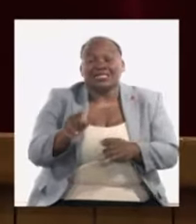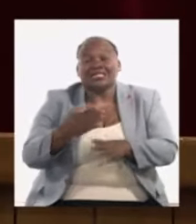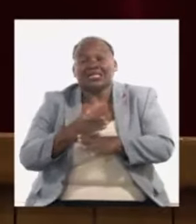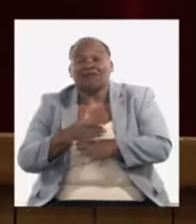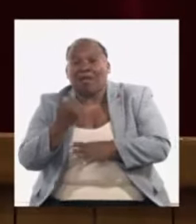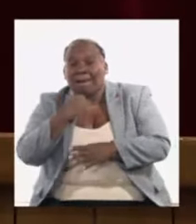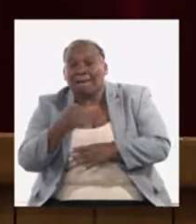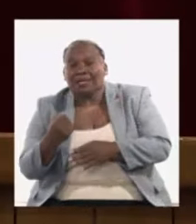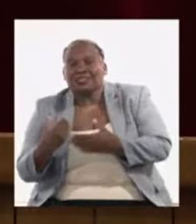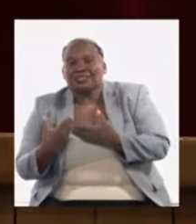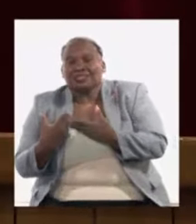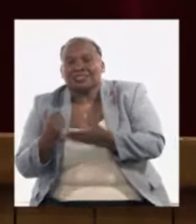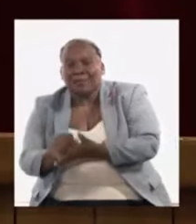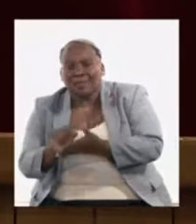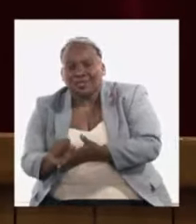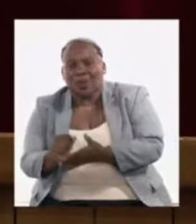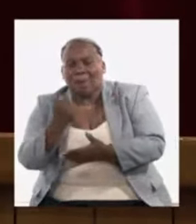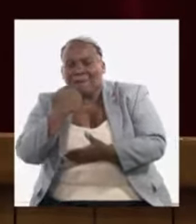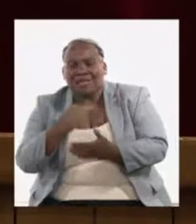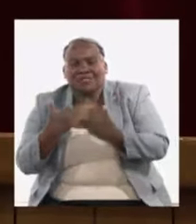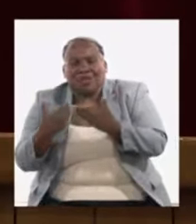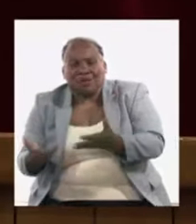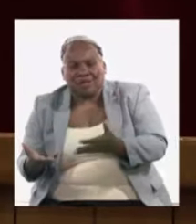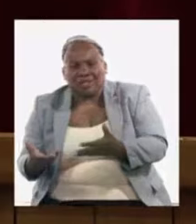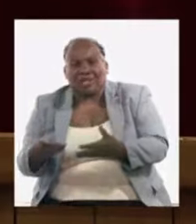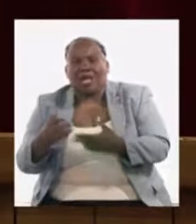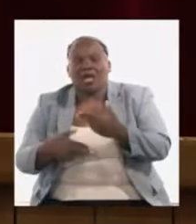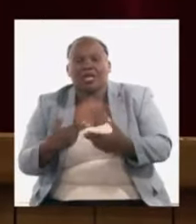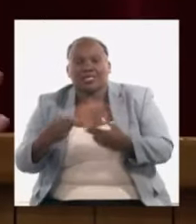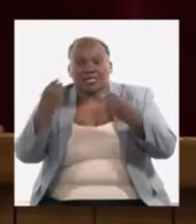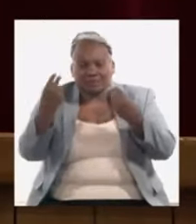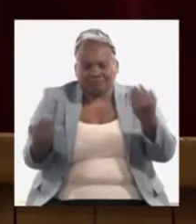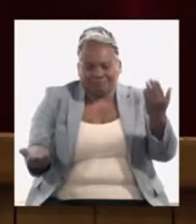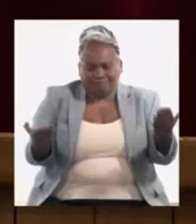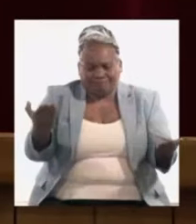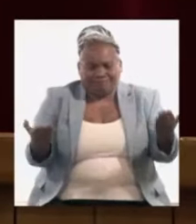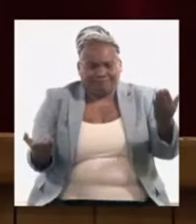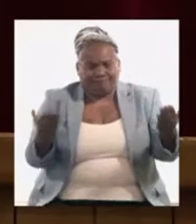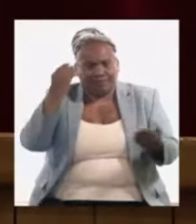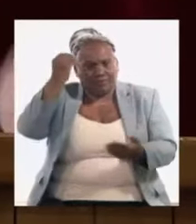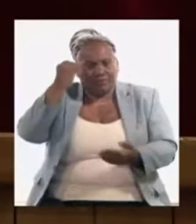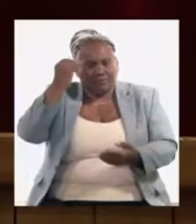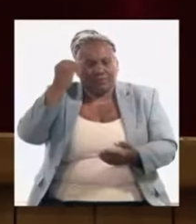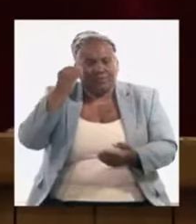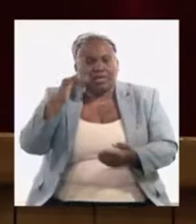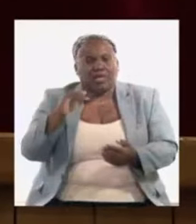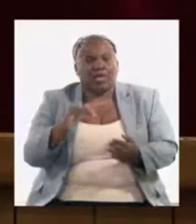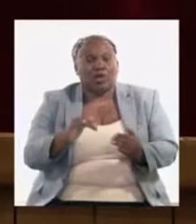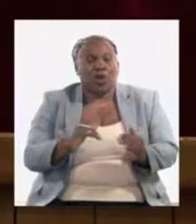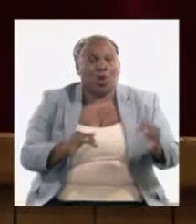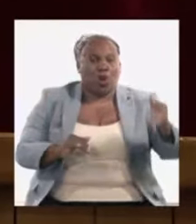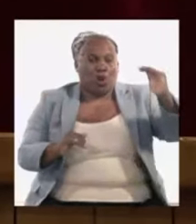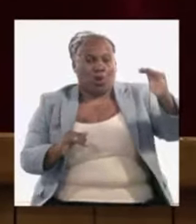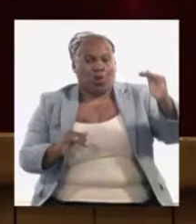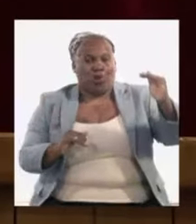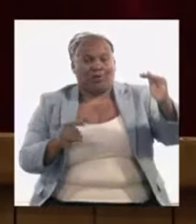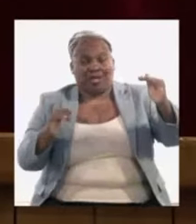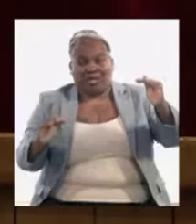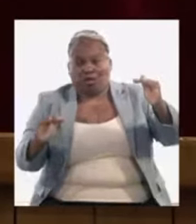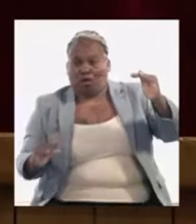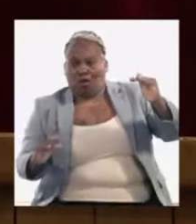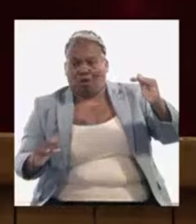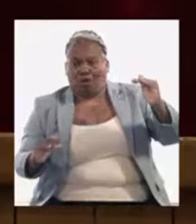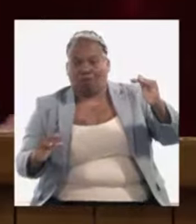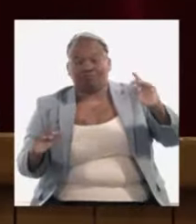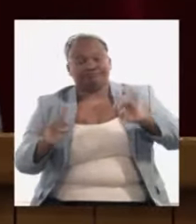y servicios reales hay que hacer bien esos análisis para no sencillamente sobre cumplir esto sobre cumplir aquello y después como